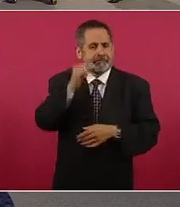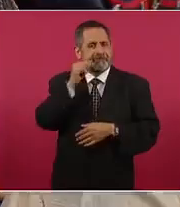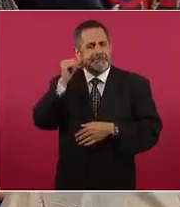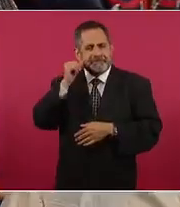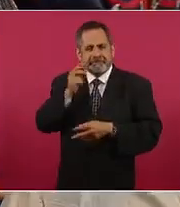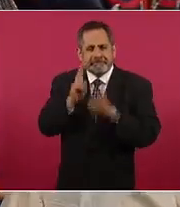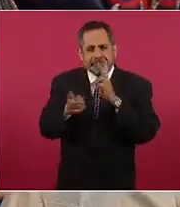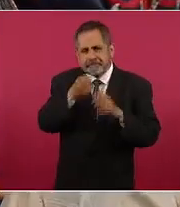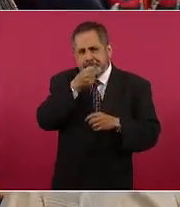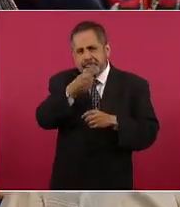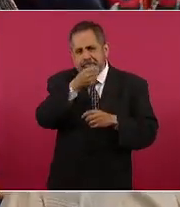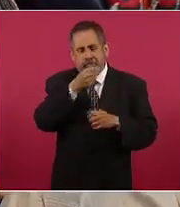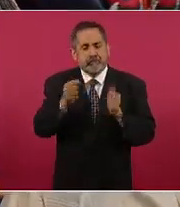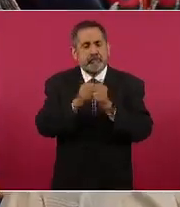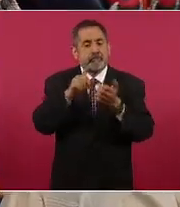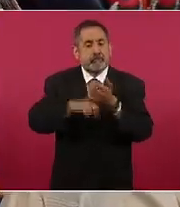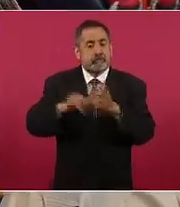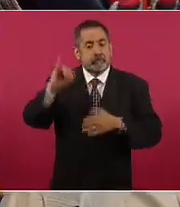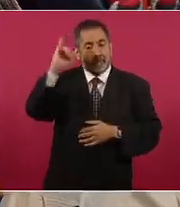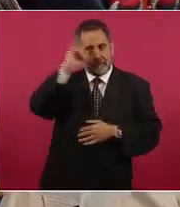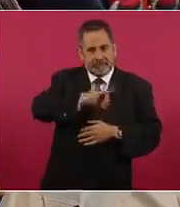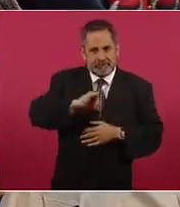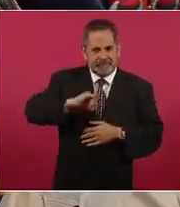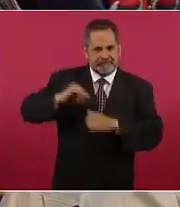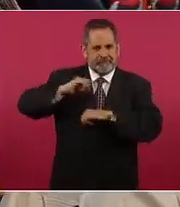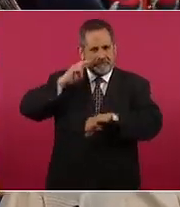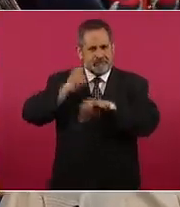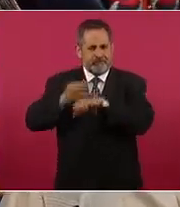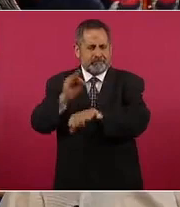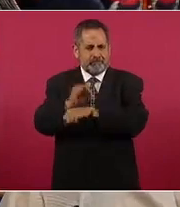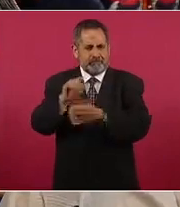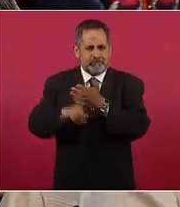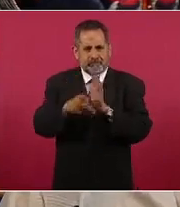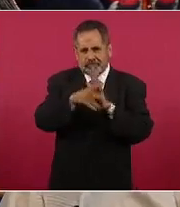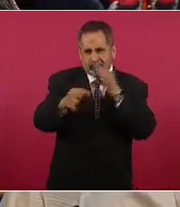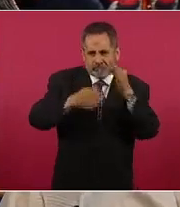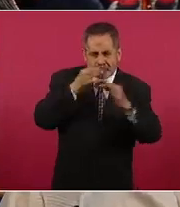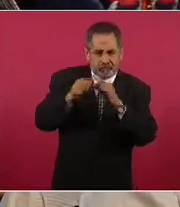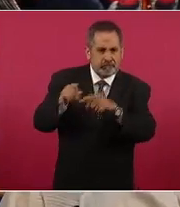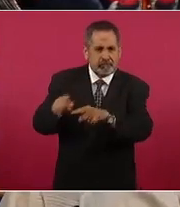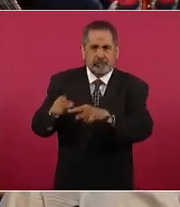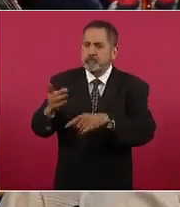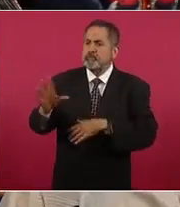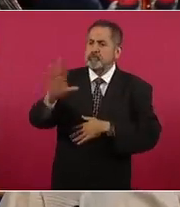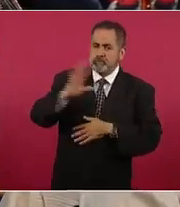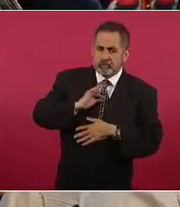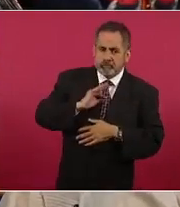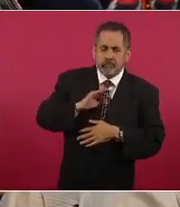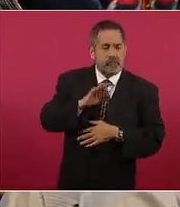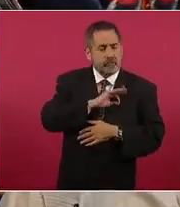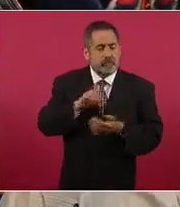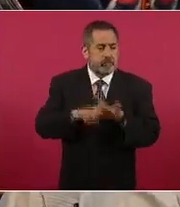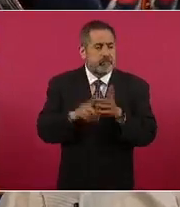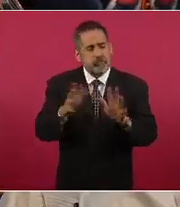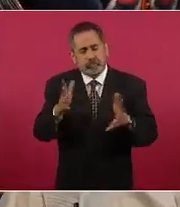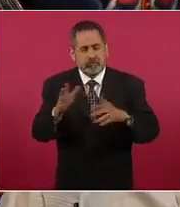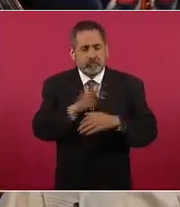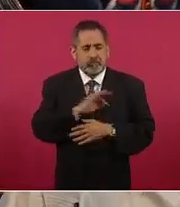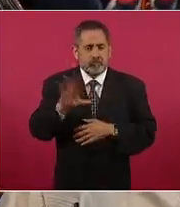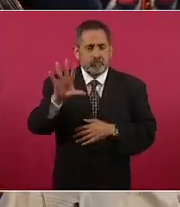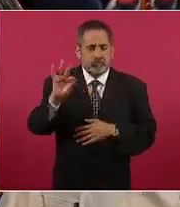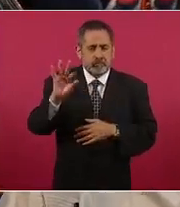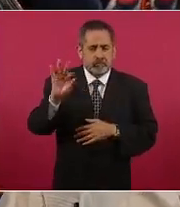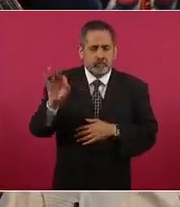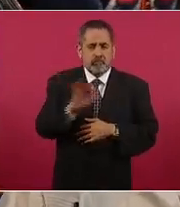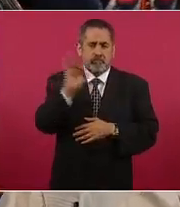entrevista con el jefe de mecanismo para proteger a periodistas que nos dijo que más del 40%